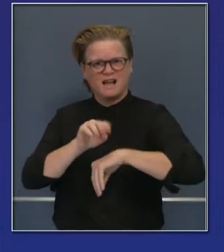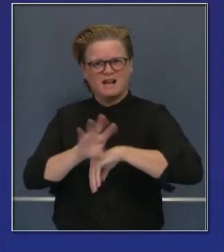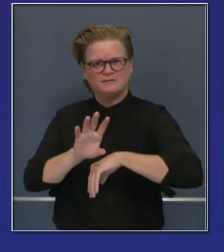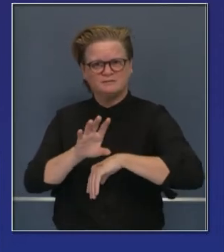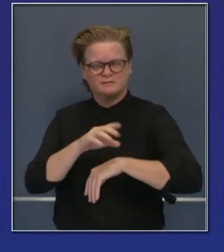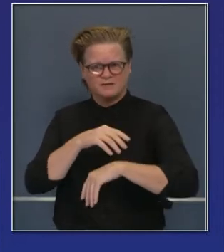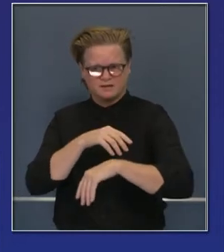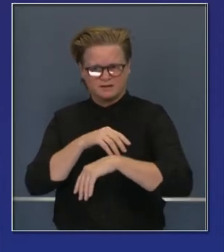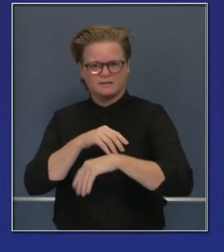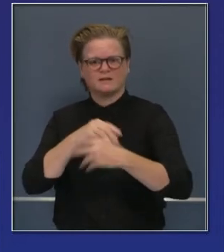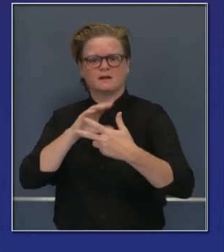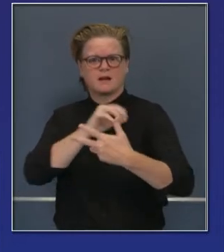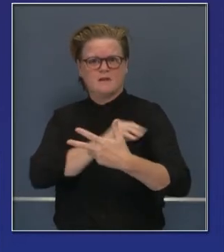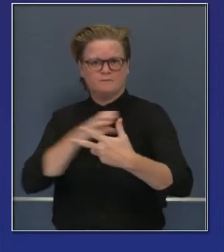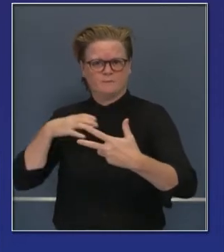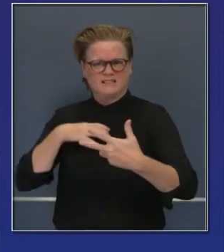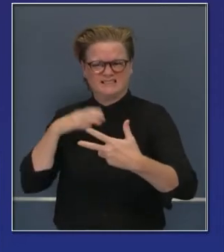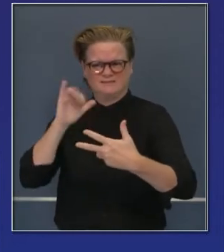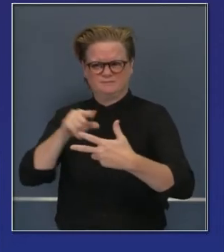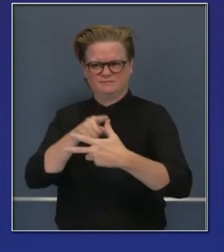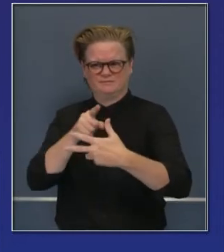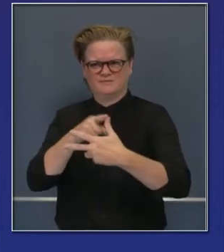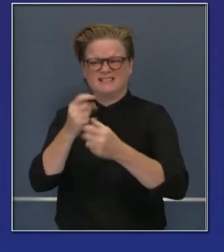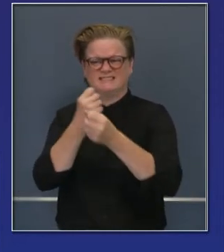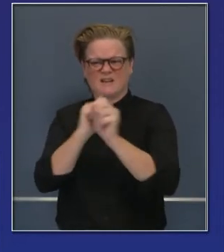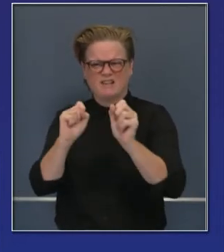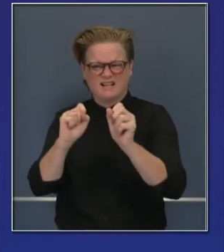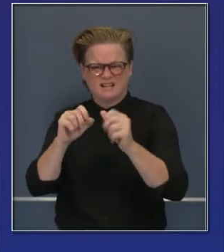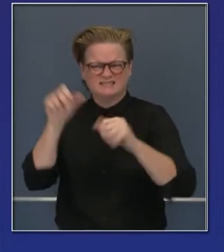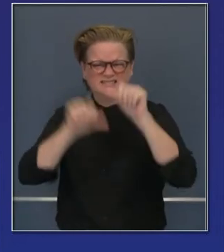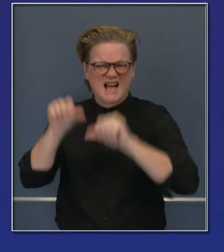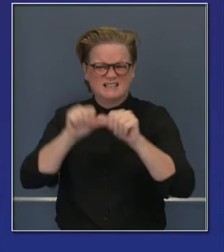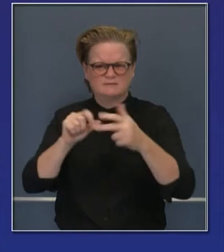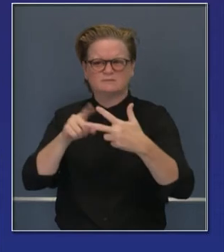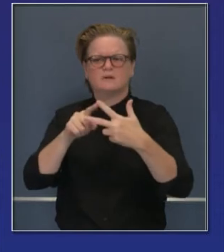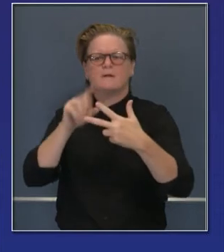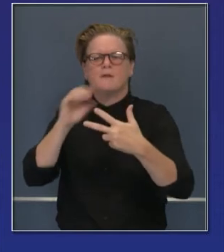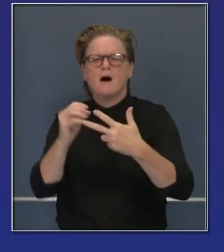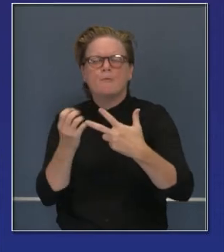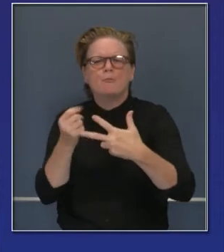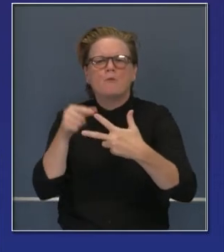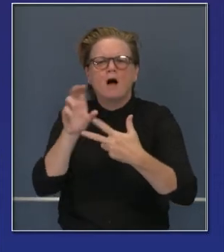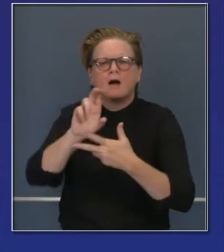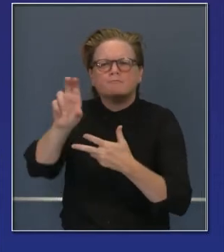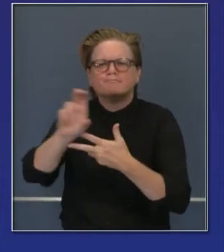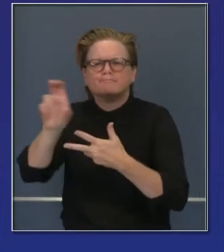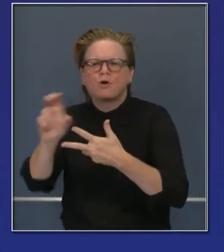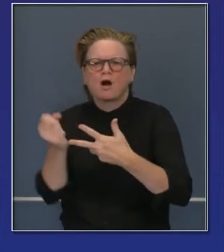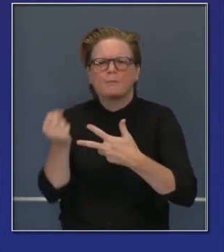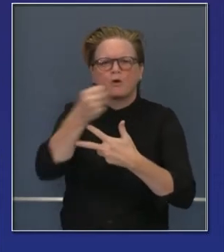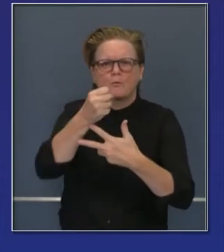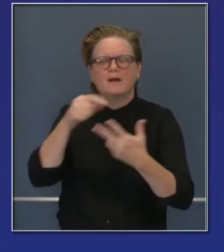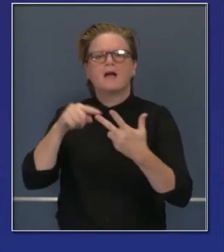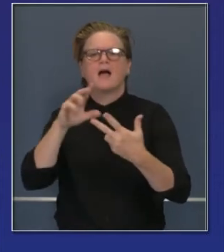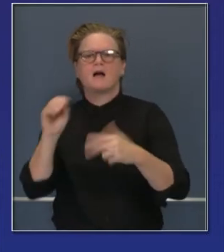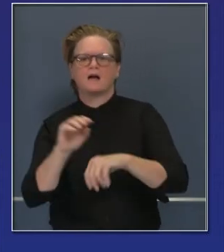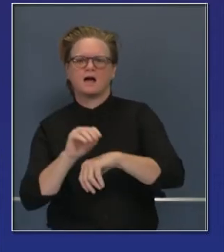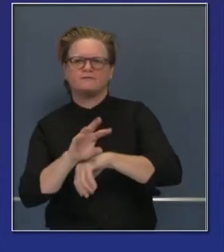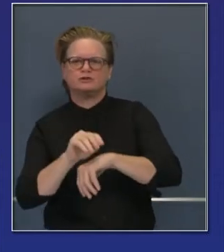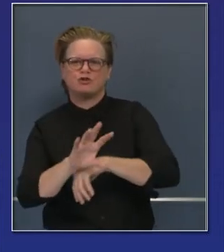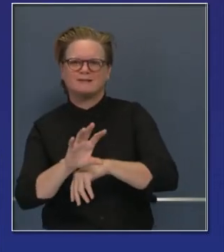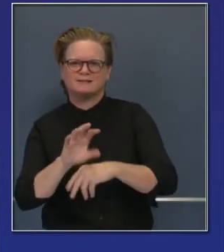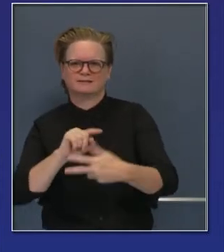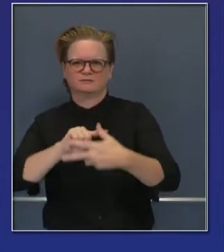son tres comités, el Comité de Revisión de Seguridad Científica, el grupo para indicar las pautas. Y ese